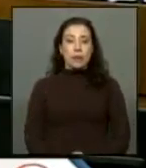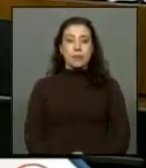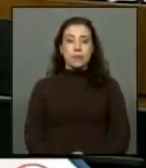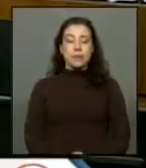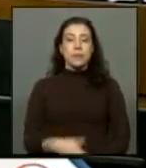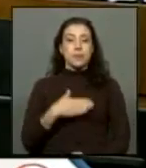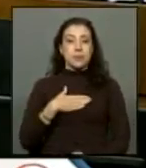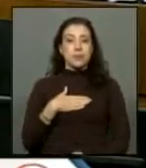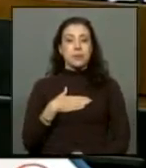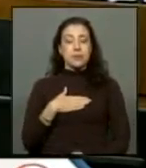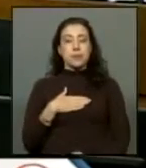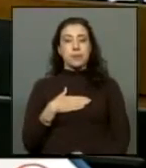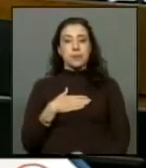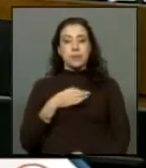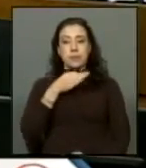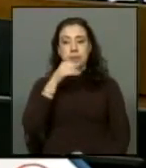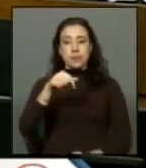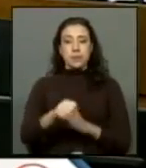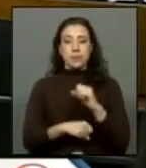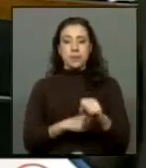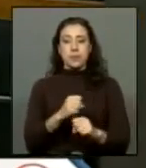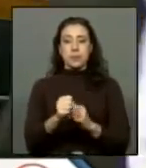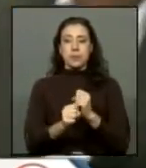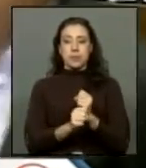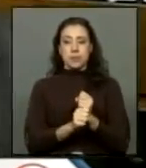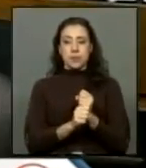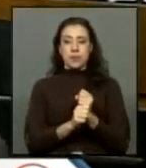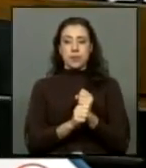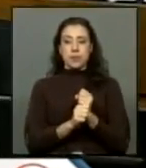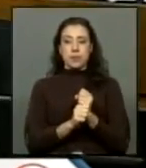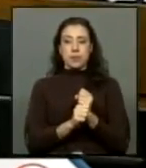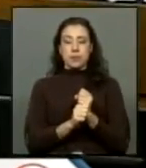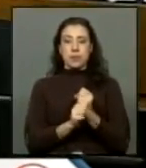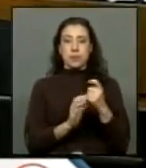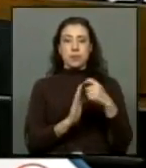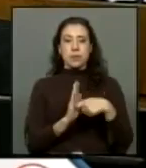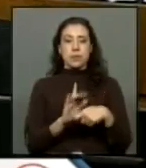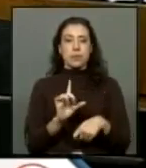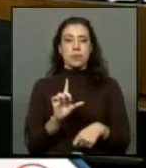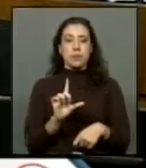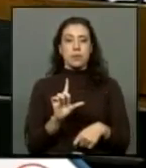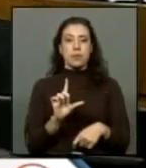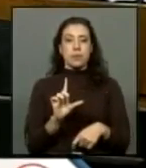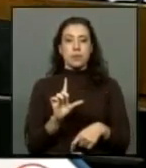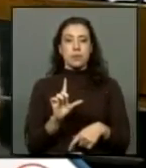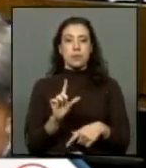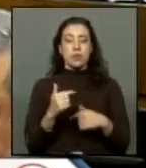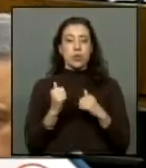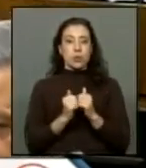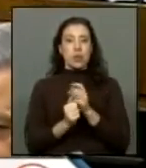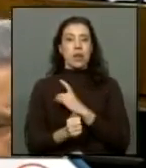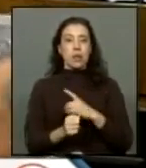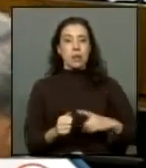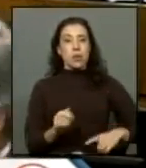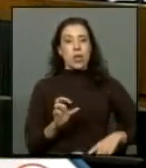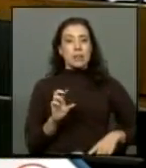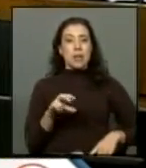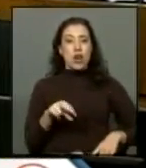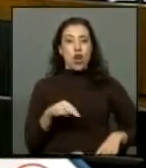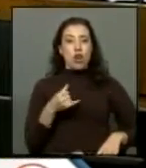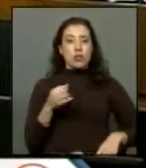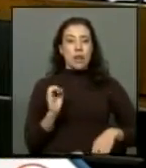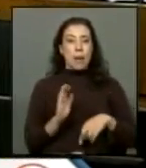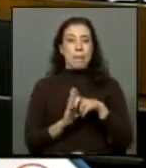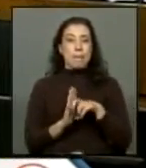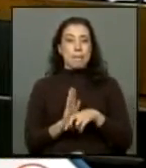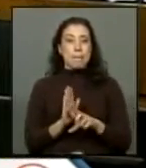quiero destacar que en este año el mes de julio acompañé al diputado Marco Espinosa en un